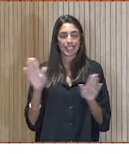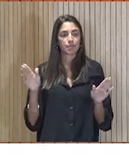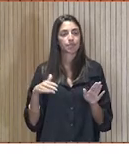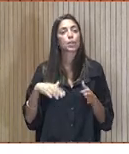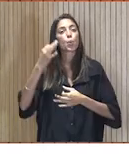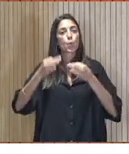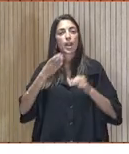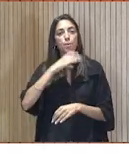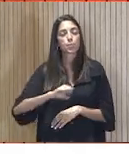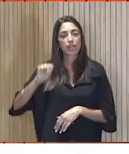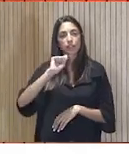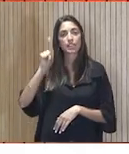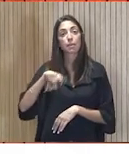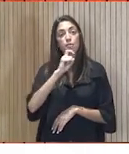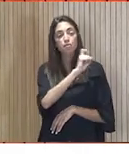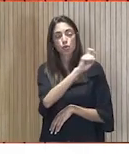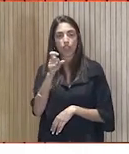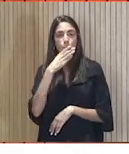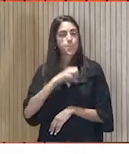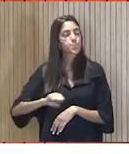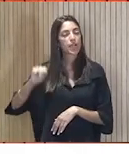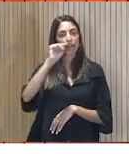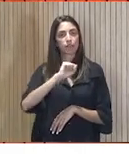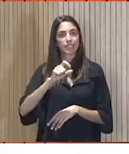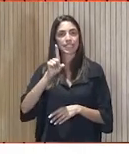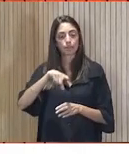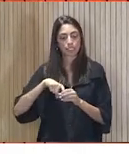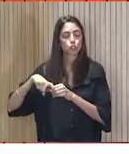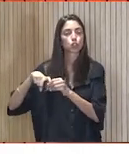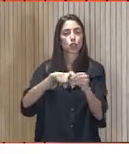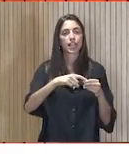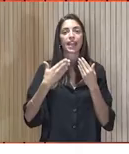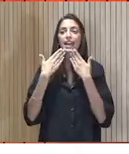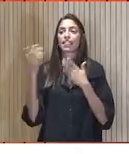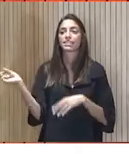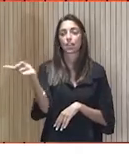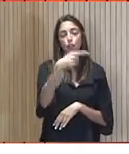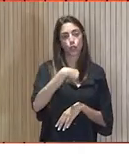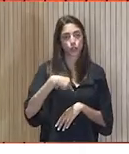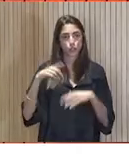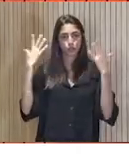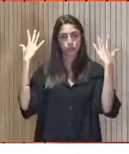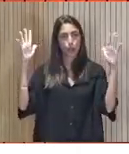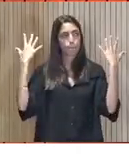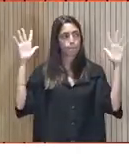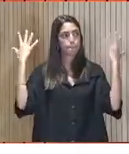maravilloso Y a esta fundación tan maravillosa Y tan solidaria Doy las gracias a todos Gracias